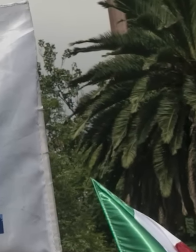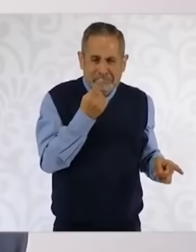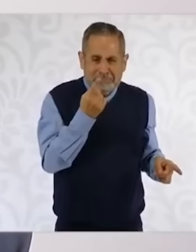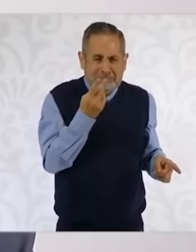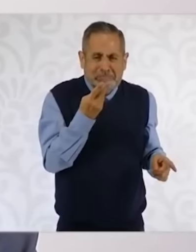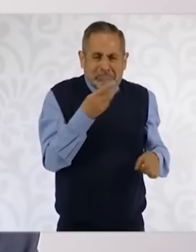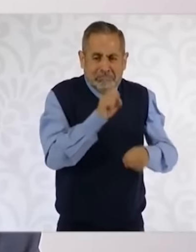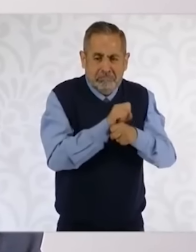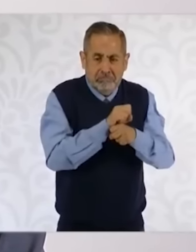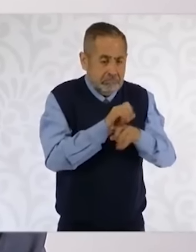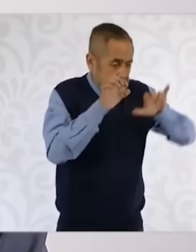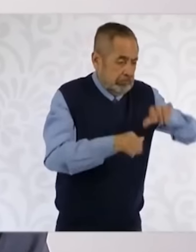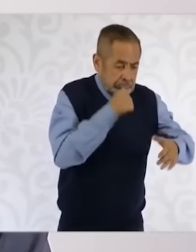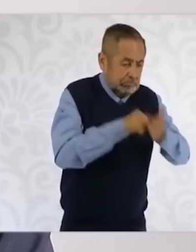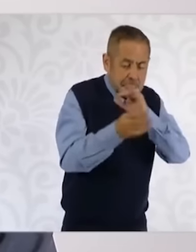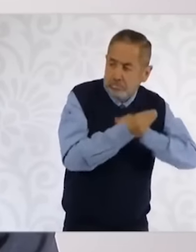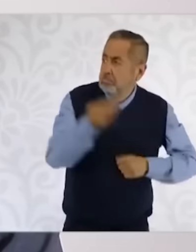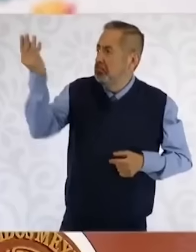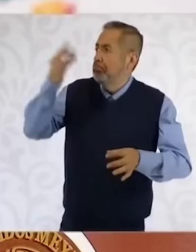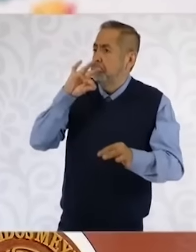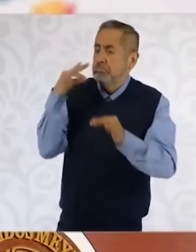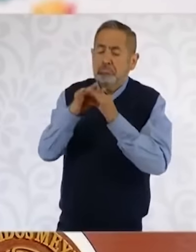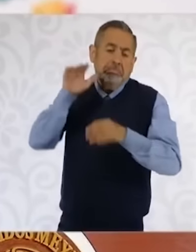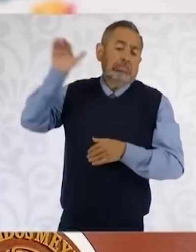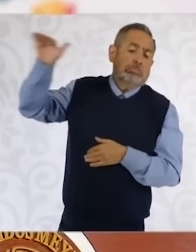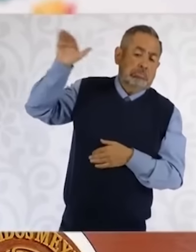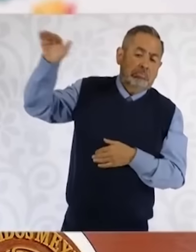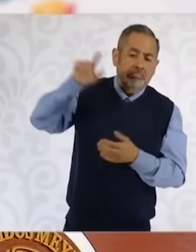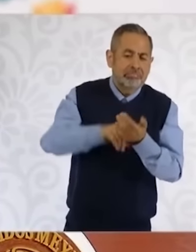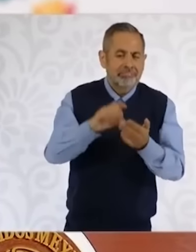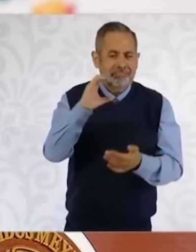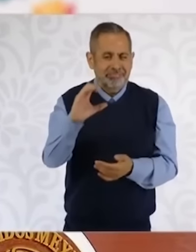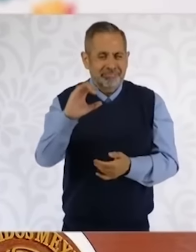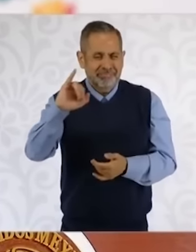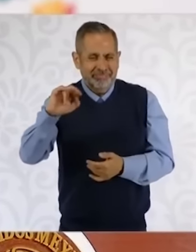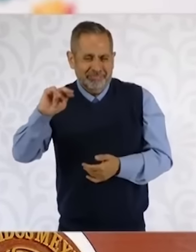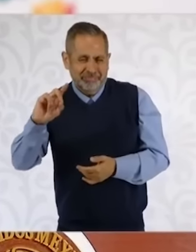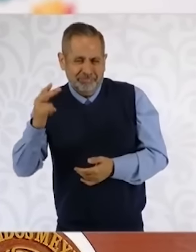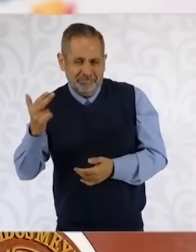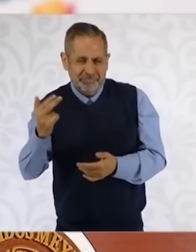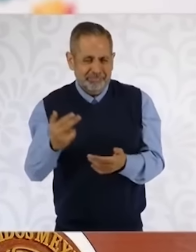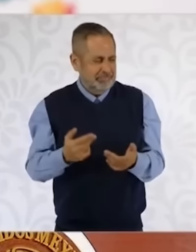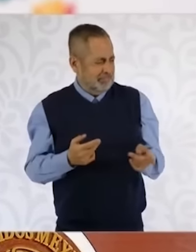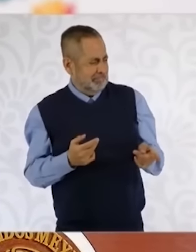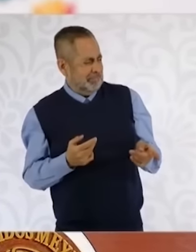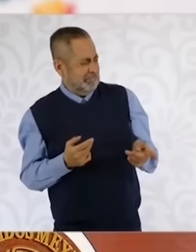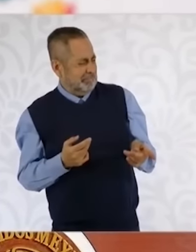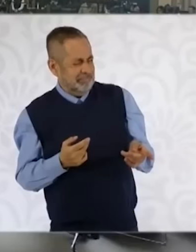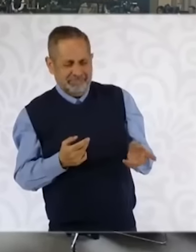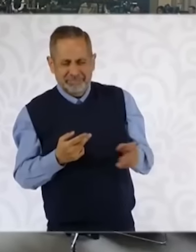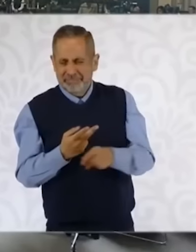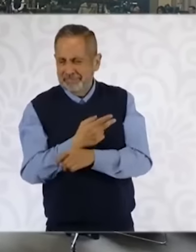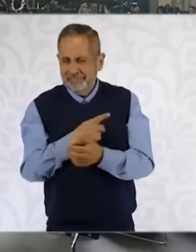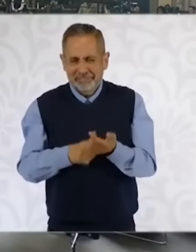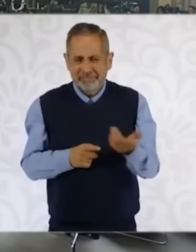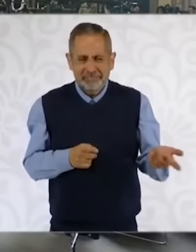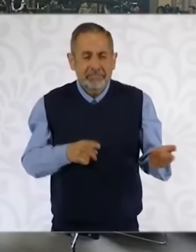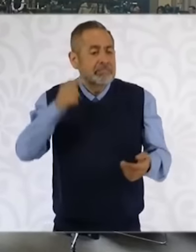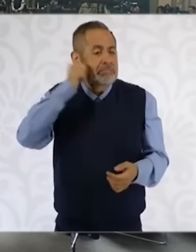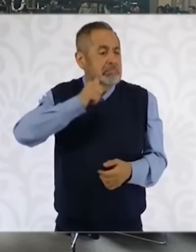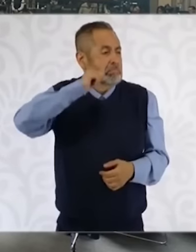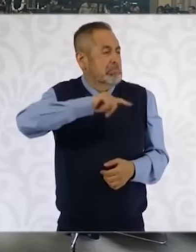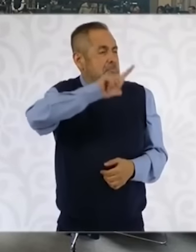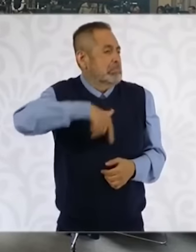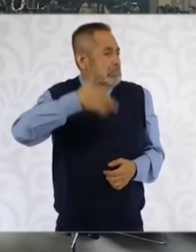Federación, estaba equivocado. Según las ONG, el objetivo de esta será hablar sobre los impactos de la reforma al Poder Judicial en México